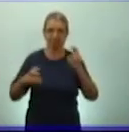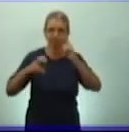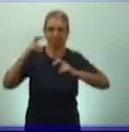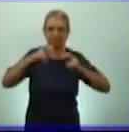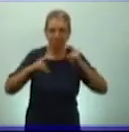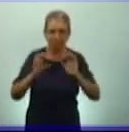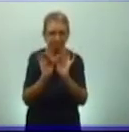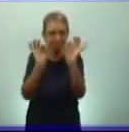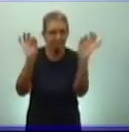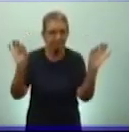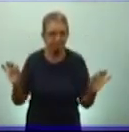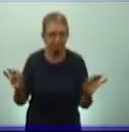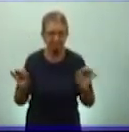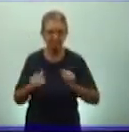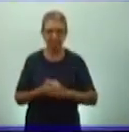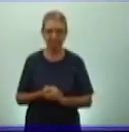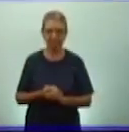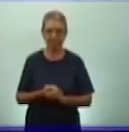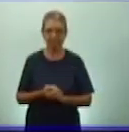especialistas.